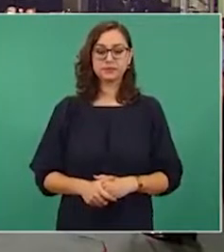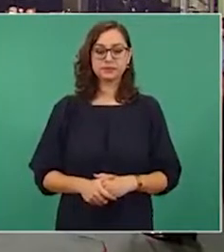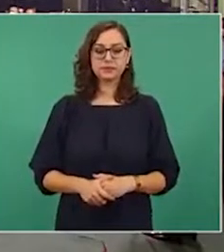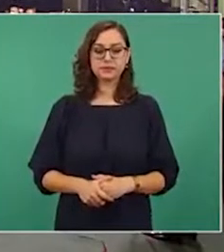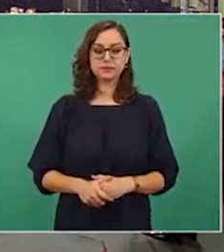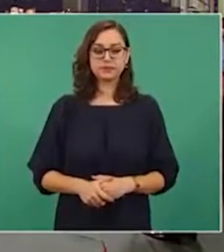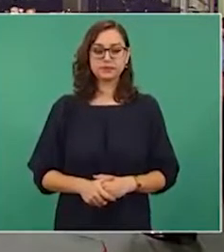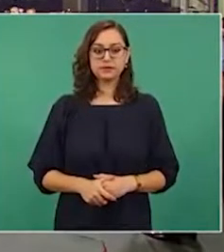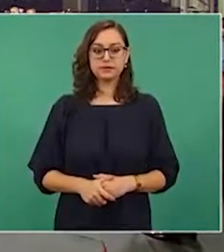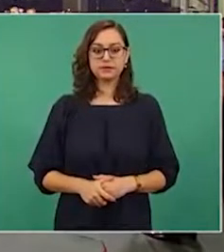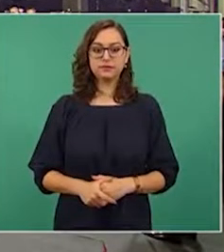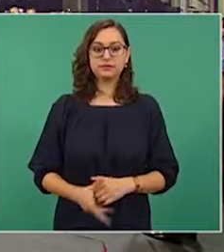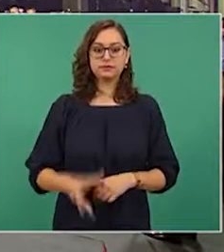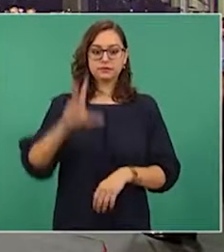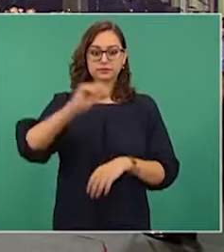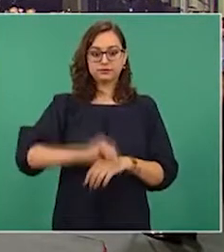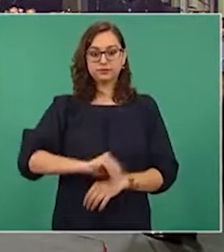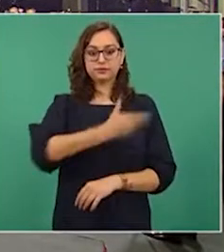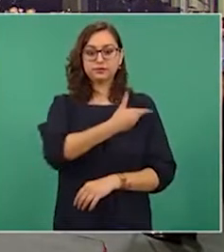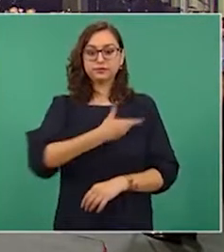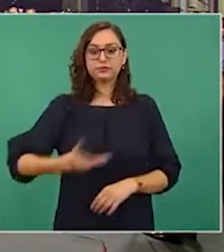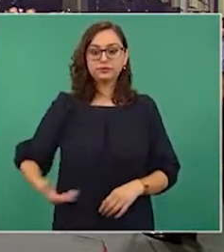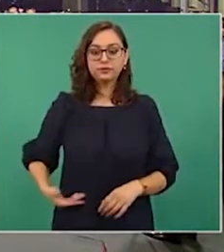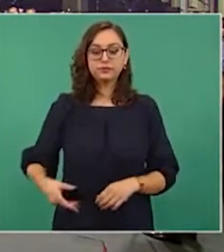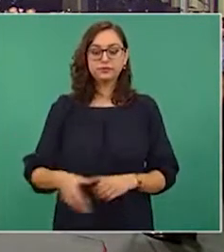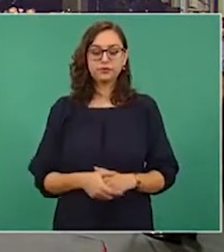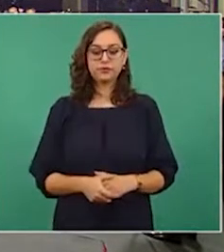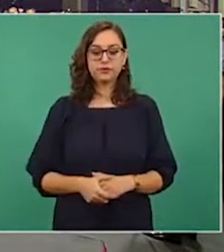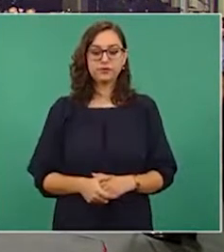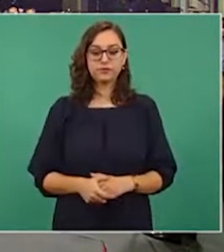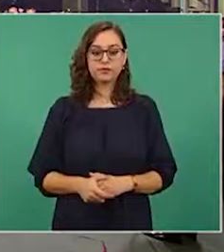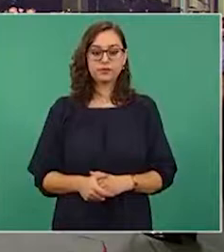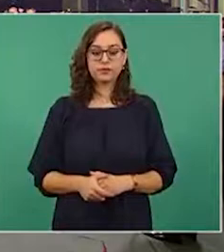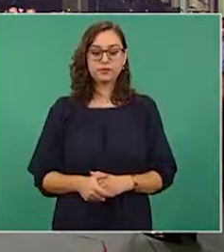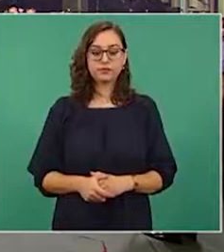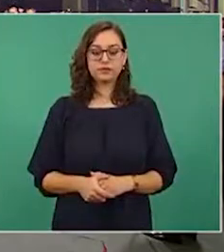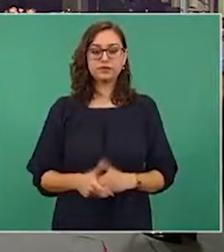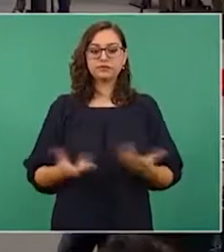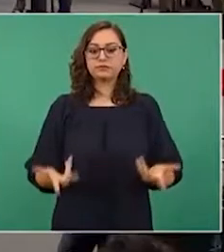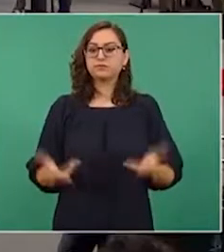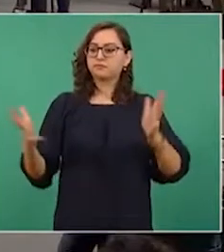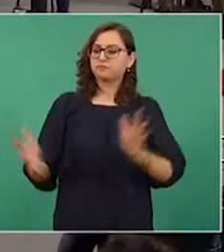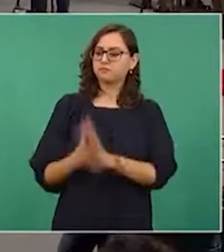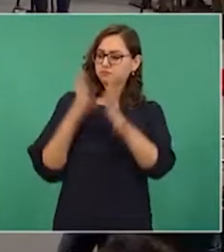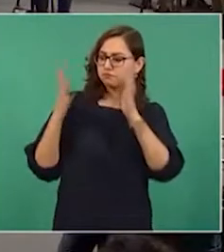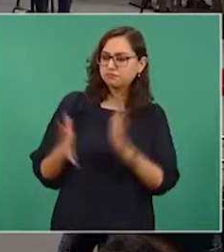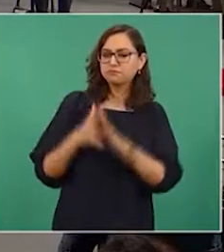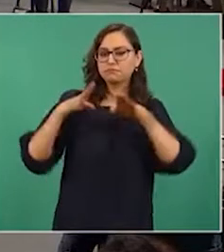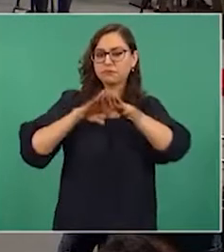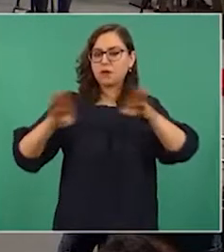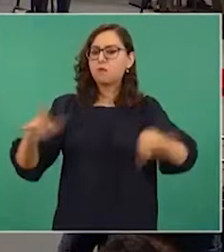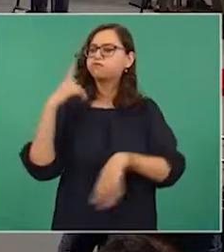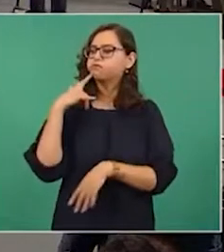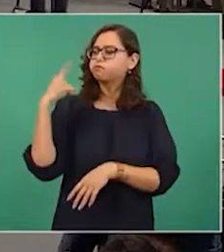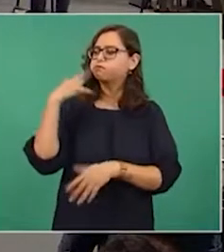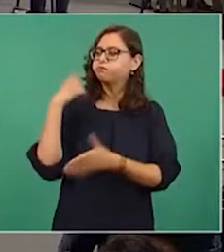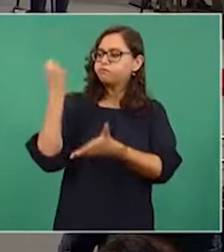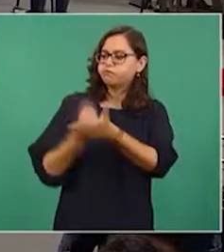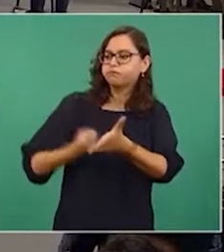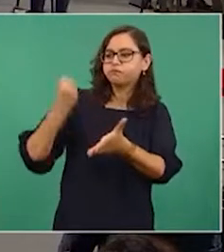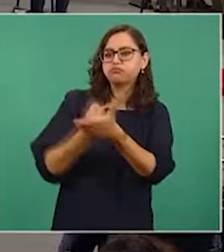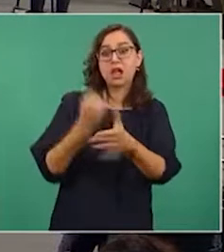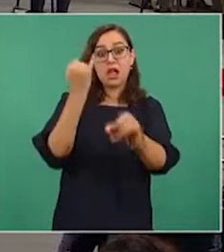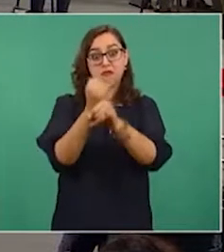Con su permiso, señor presidente. En la lucha por la democracia ha sido fundamental la defensa del derecho a la